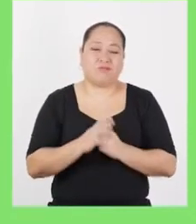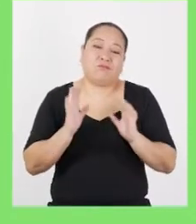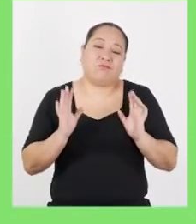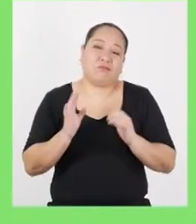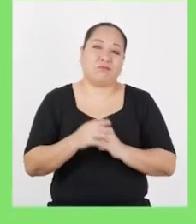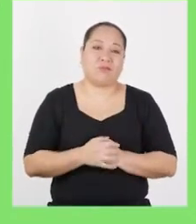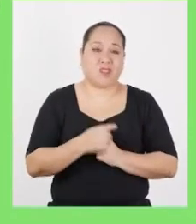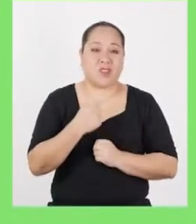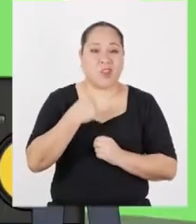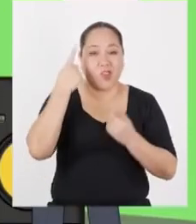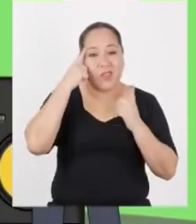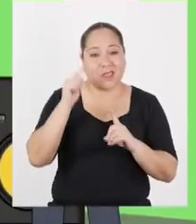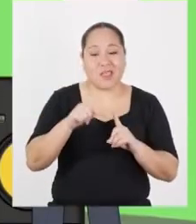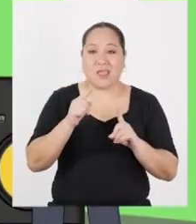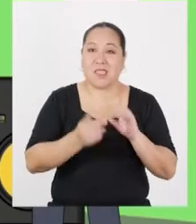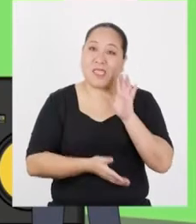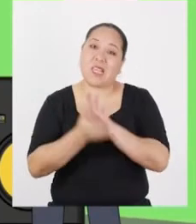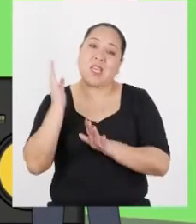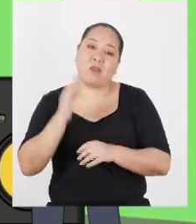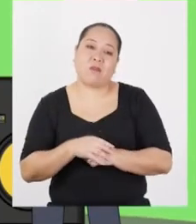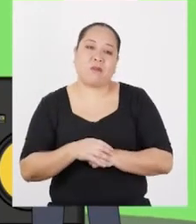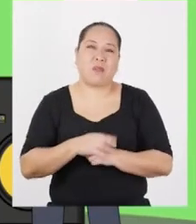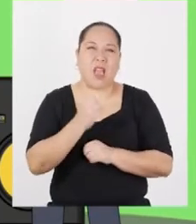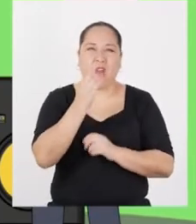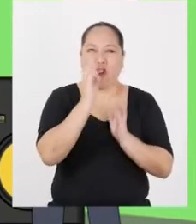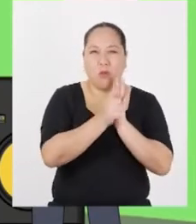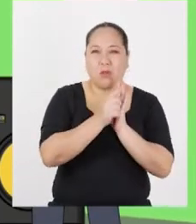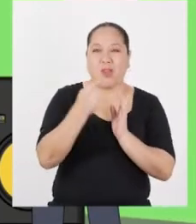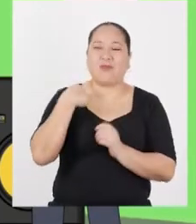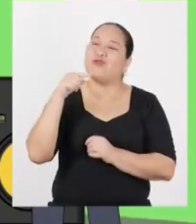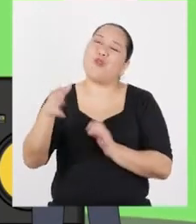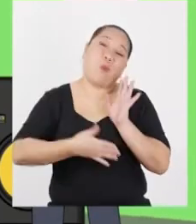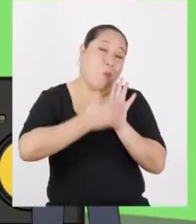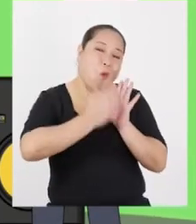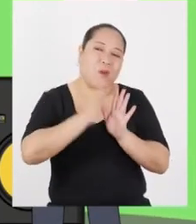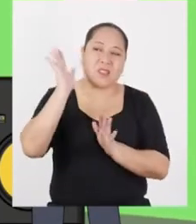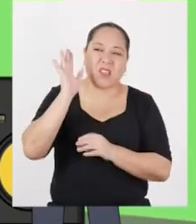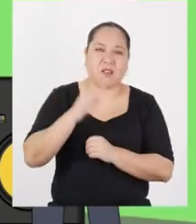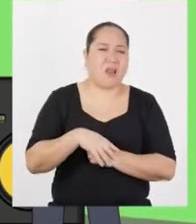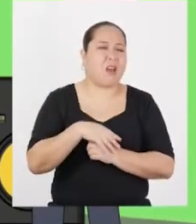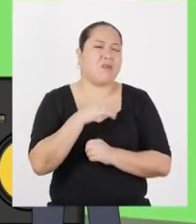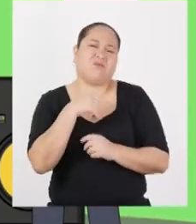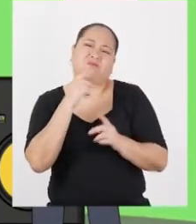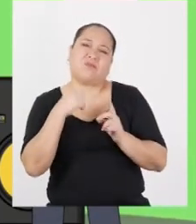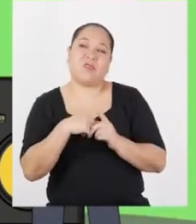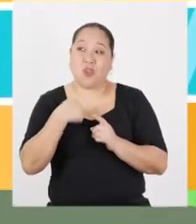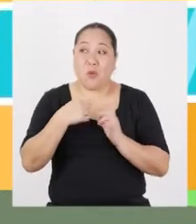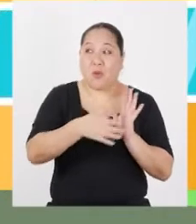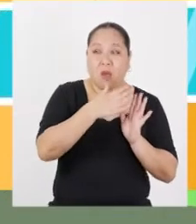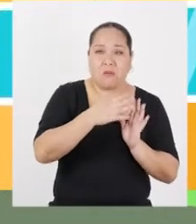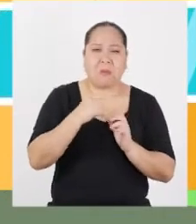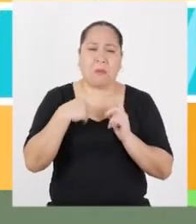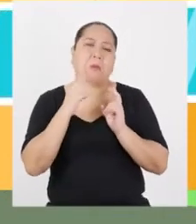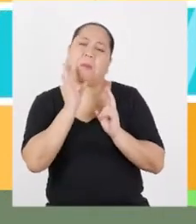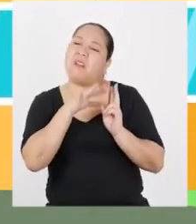Y bueno, yo decidí irme. Dejé pasar unos minutos y me despidí. No me hicieron mucho caso cuando dije que